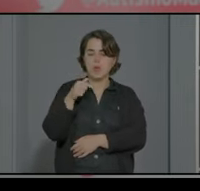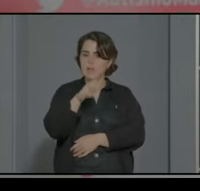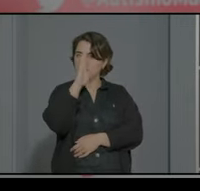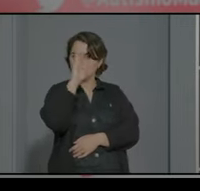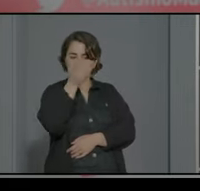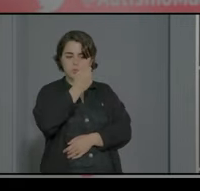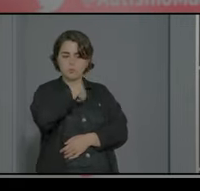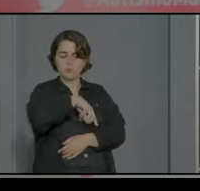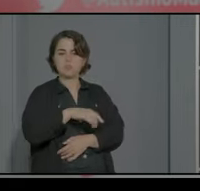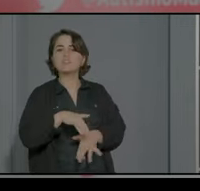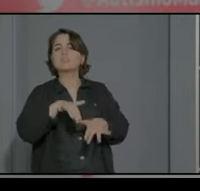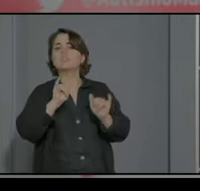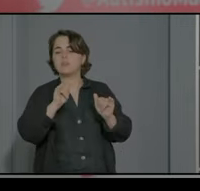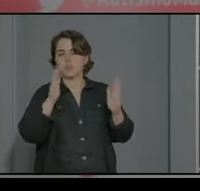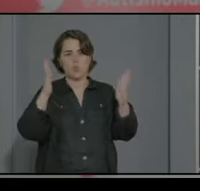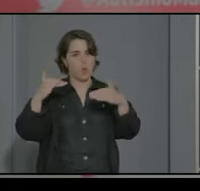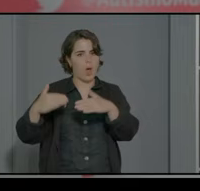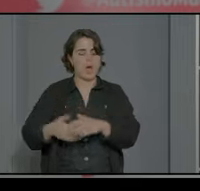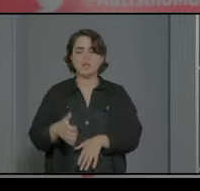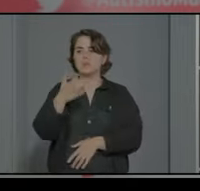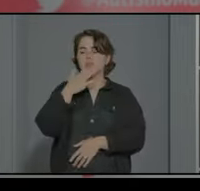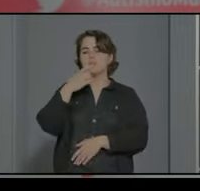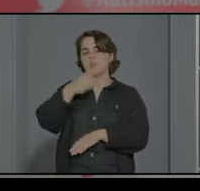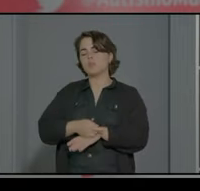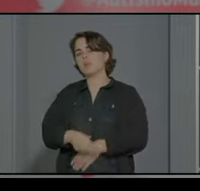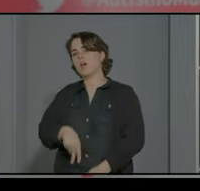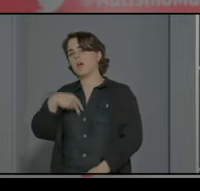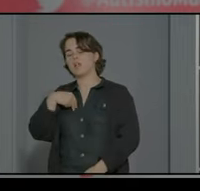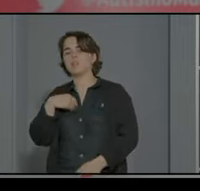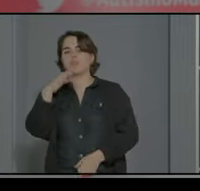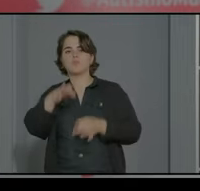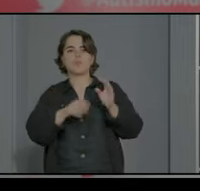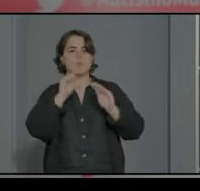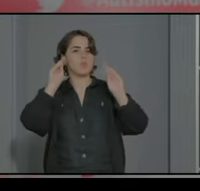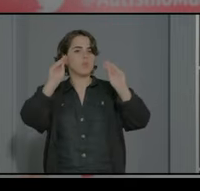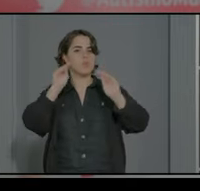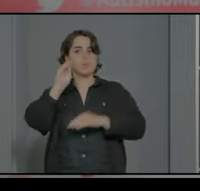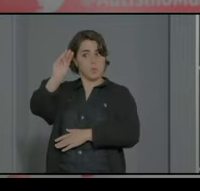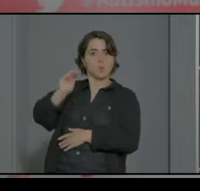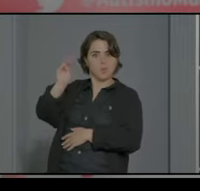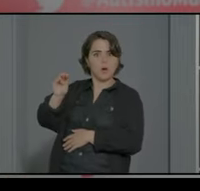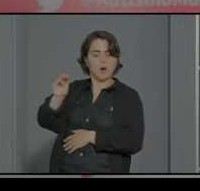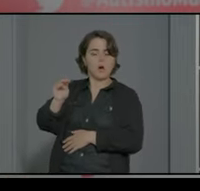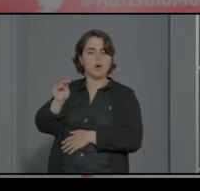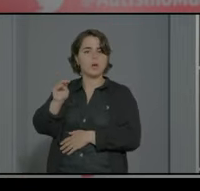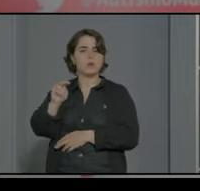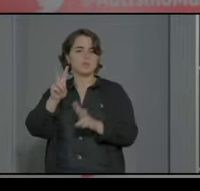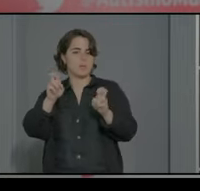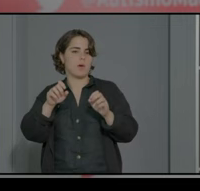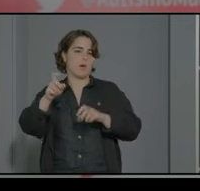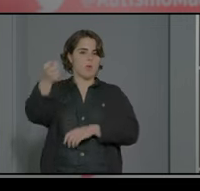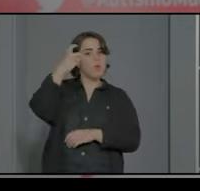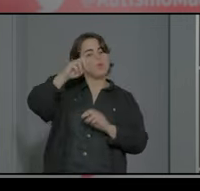no existimos cuando le preguntamos a la directora general de formación profesional eh por el alumnado con TEA